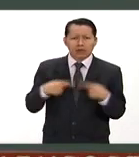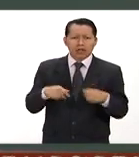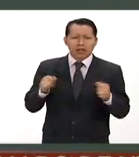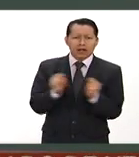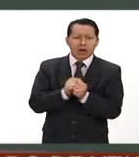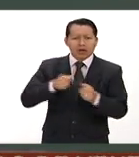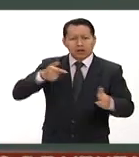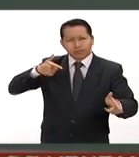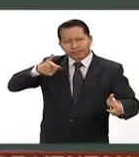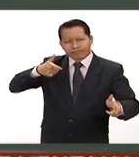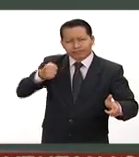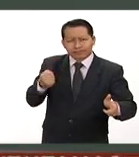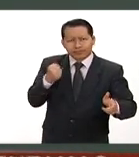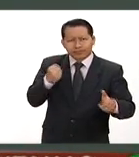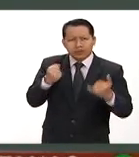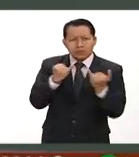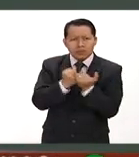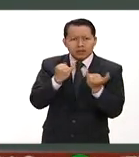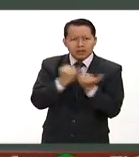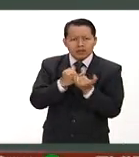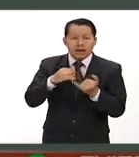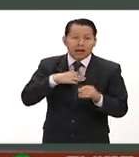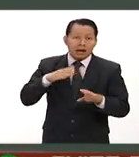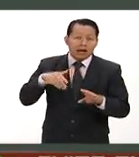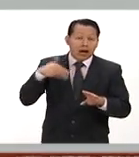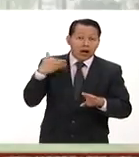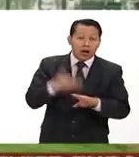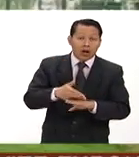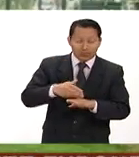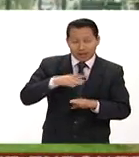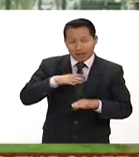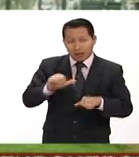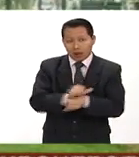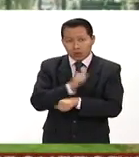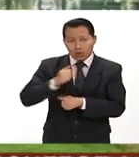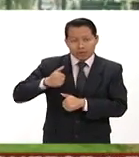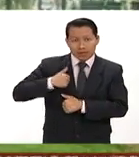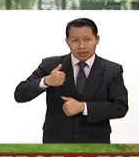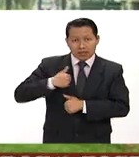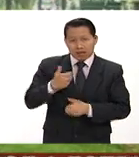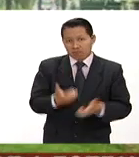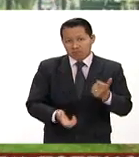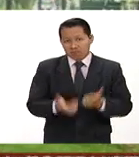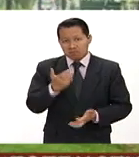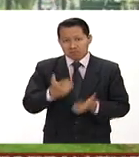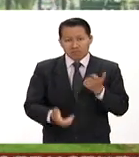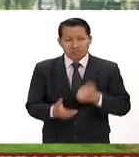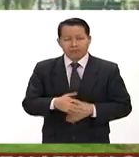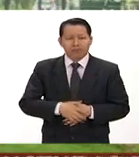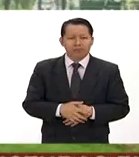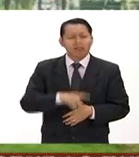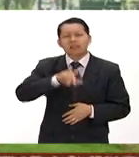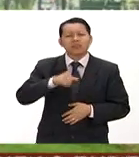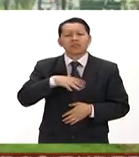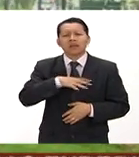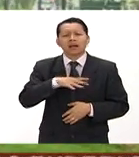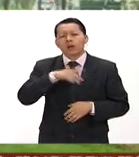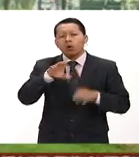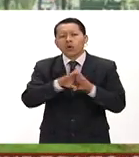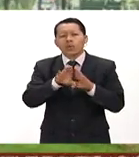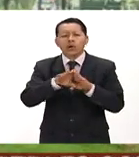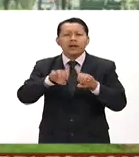calibre, incendiando dos vehículos militares. Luego del enfrentamiento armado, los delincuentes utilizaron equipo